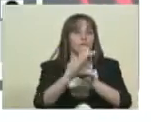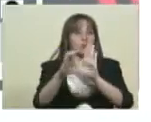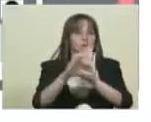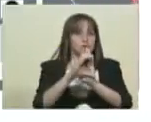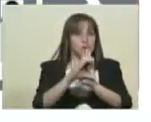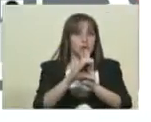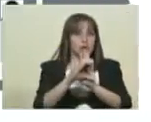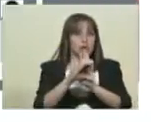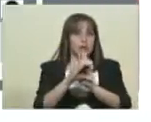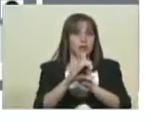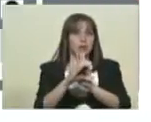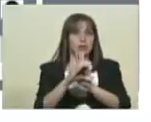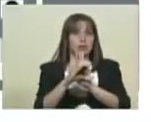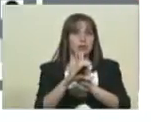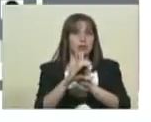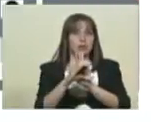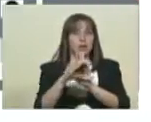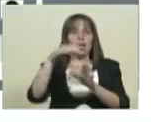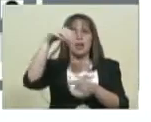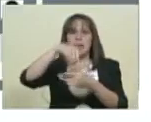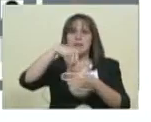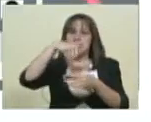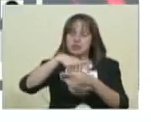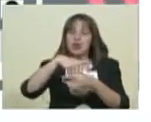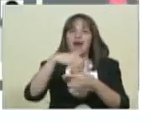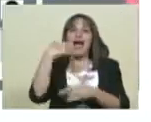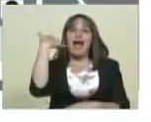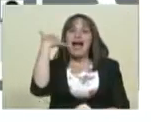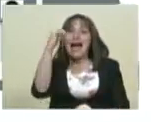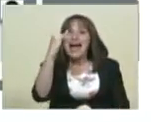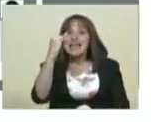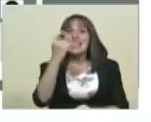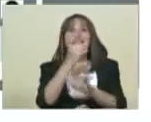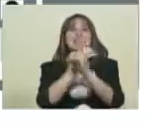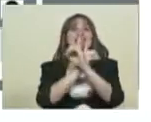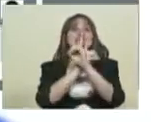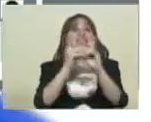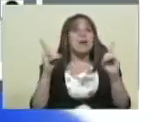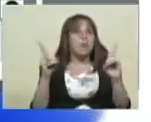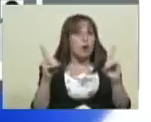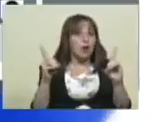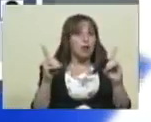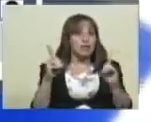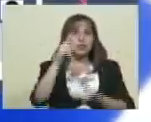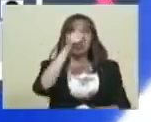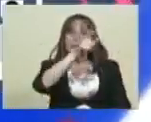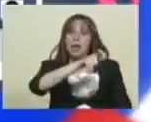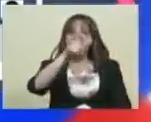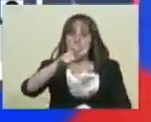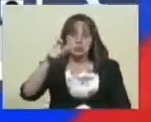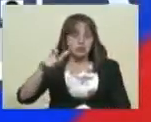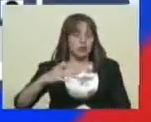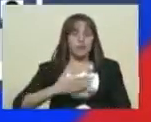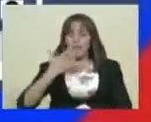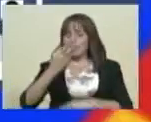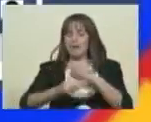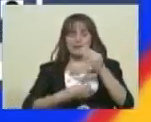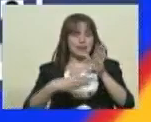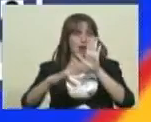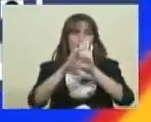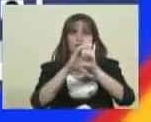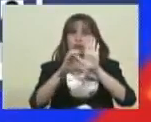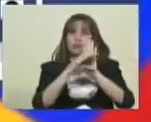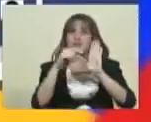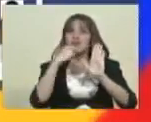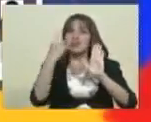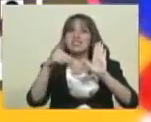es una elección en democracia. Las personas pueden hacer lo que dice la Constitución porque es un